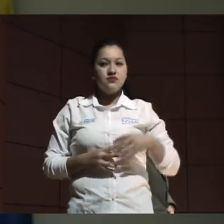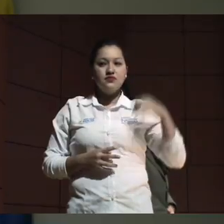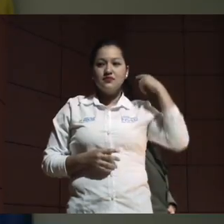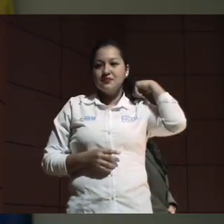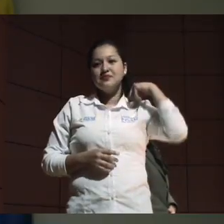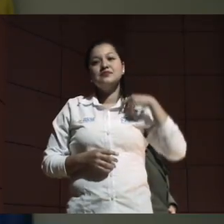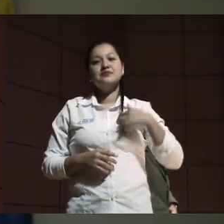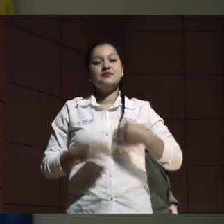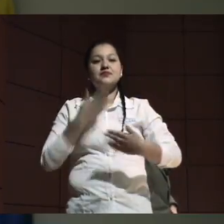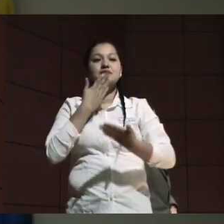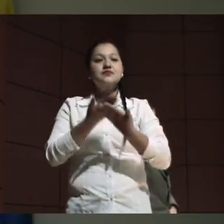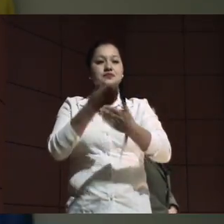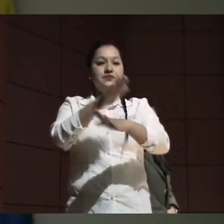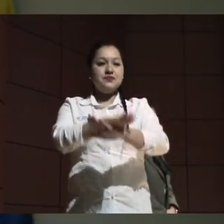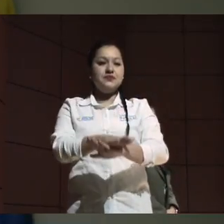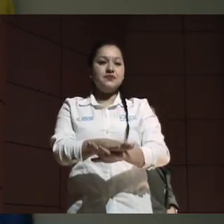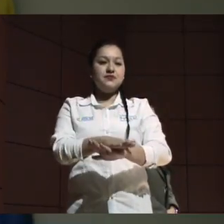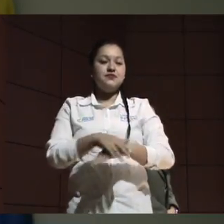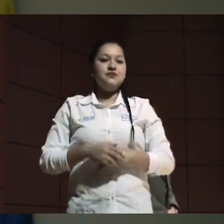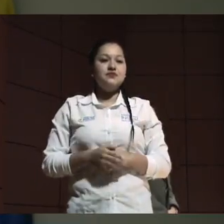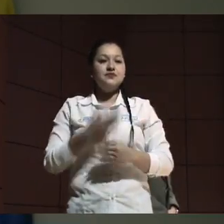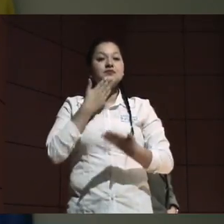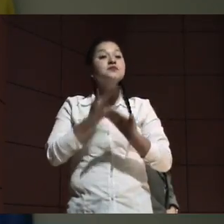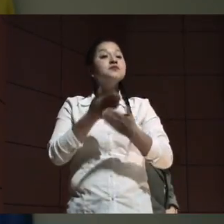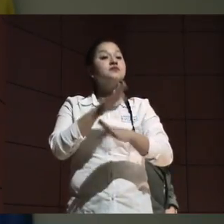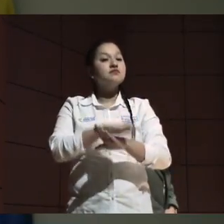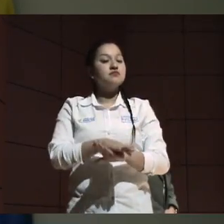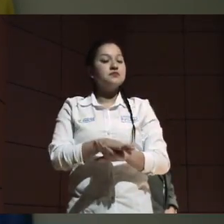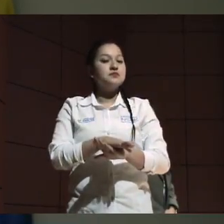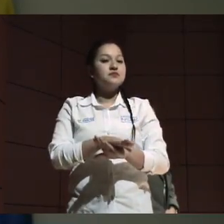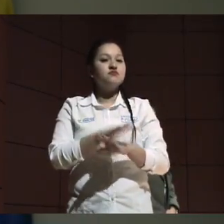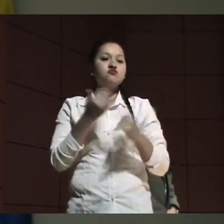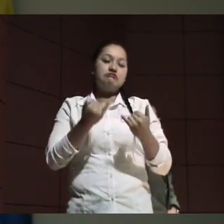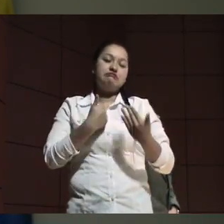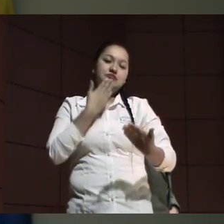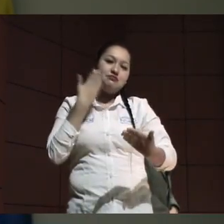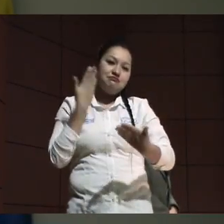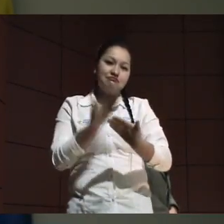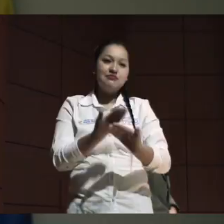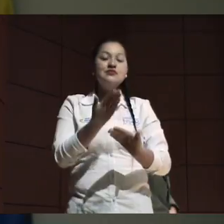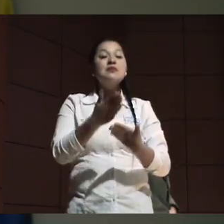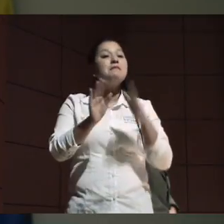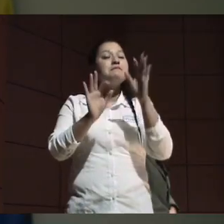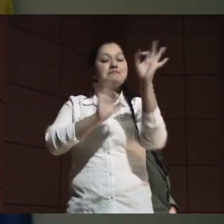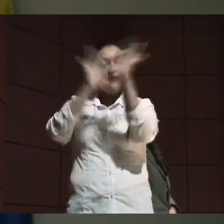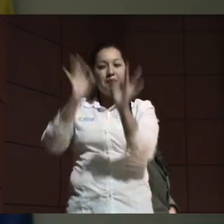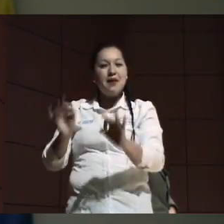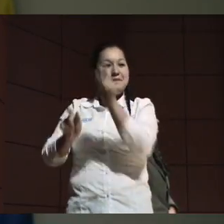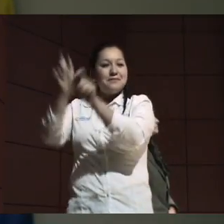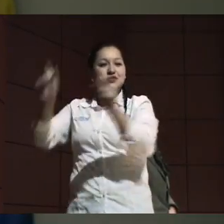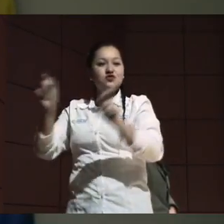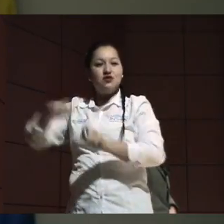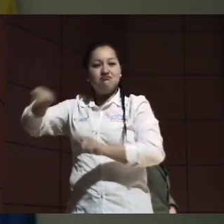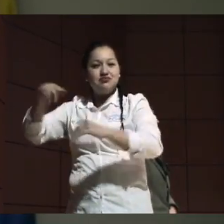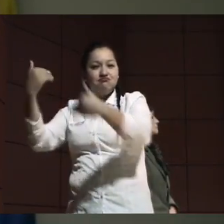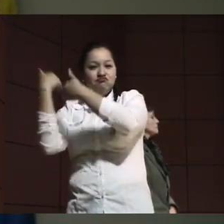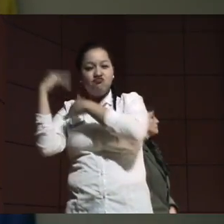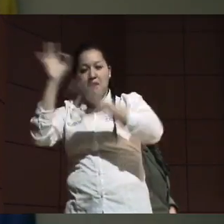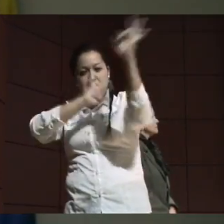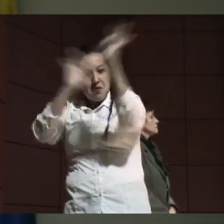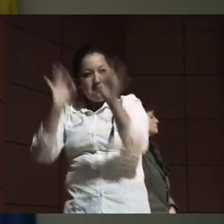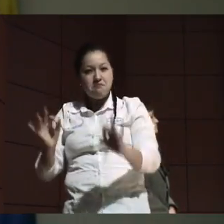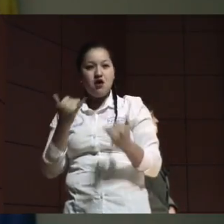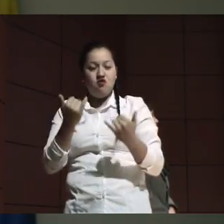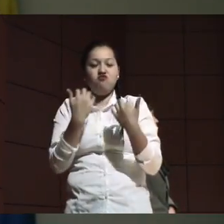Buenas tardes, primero queremos dar gracias a los organizadores del evento, al